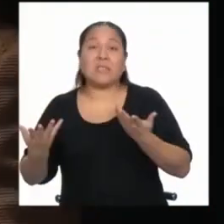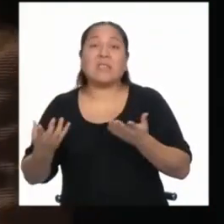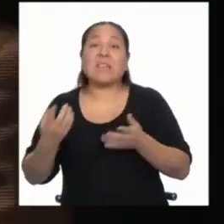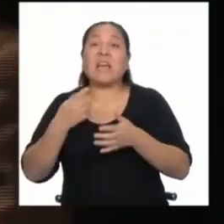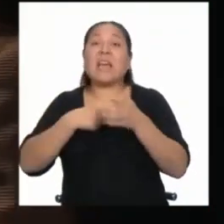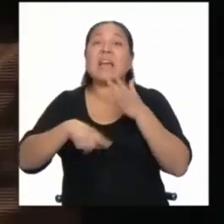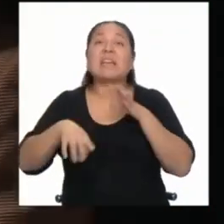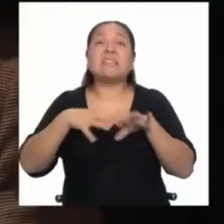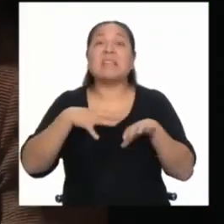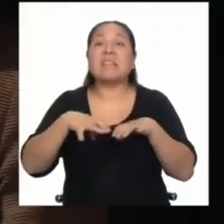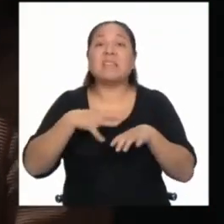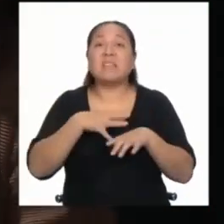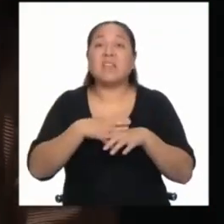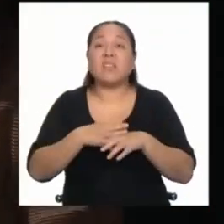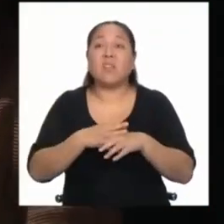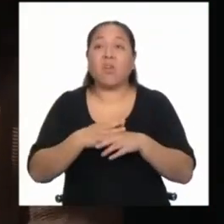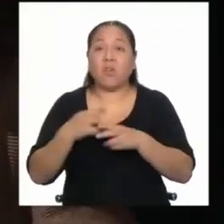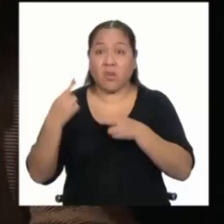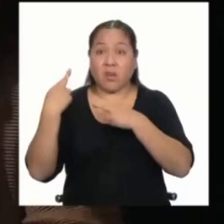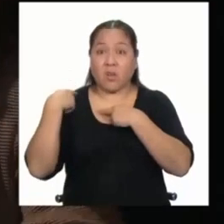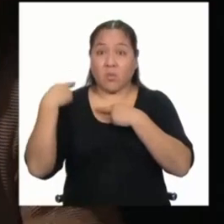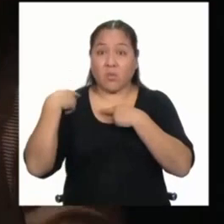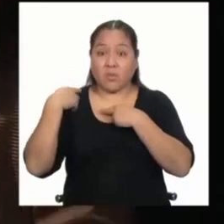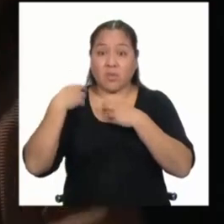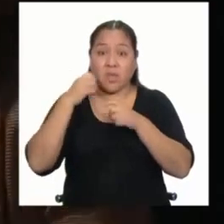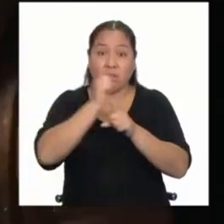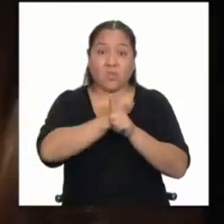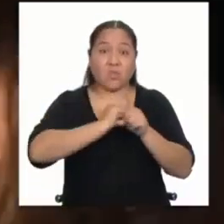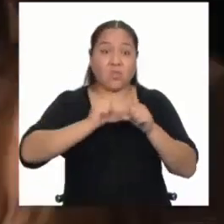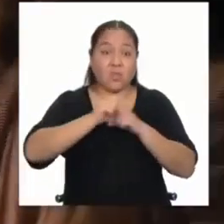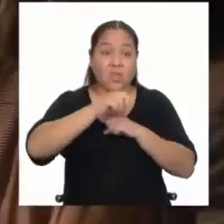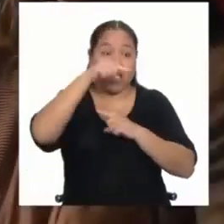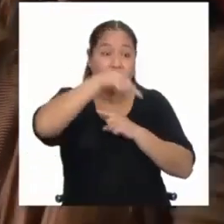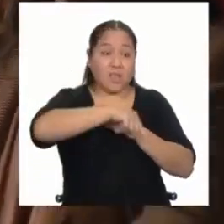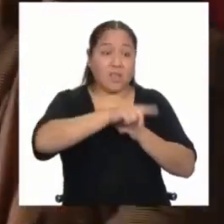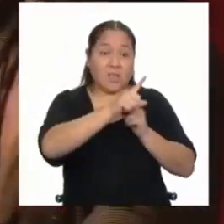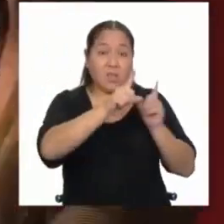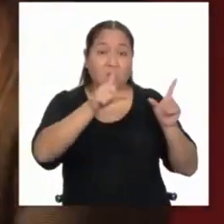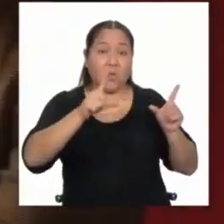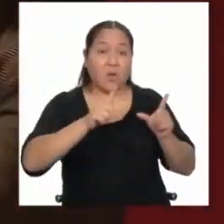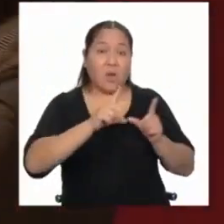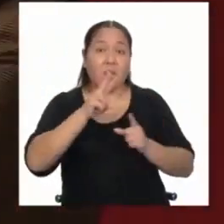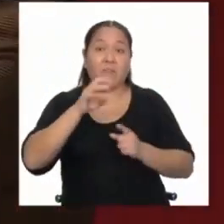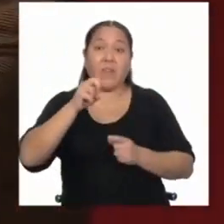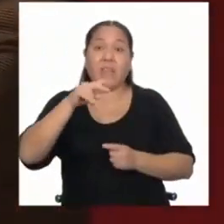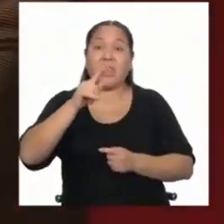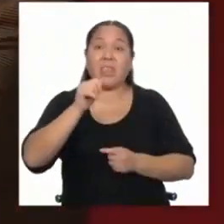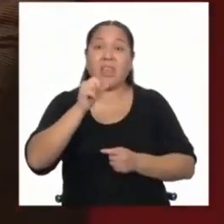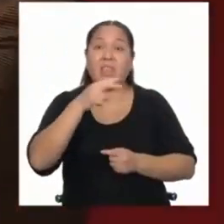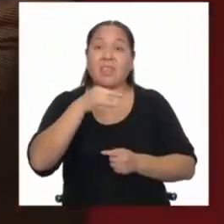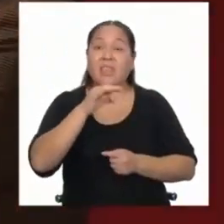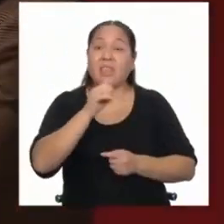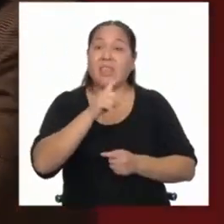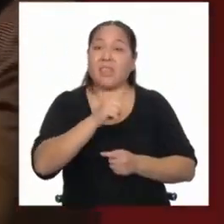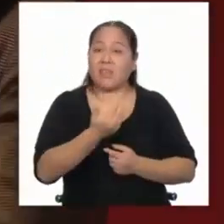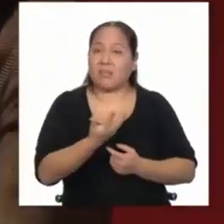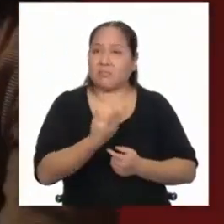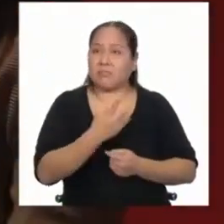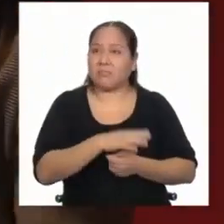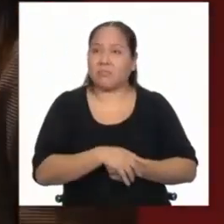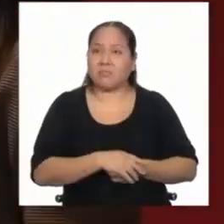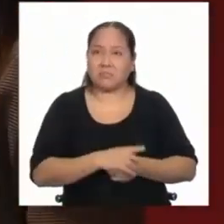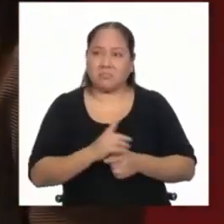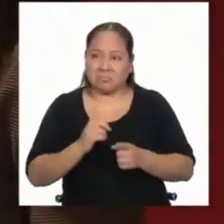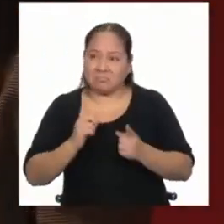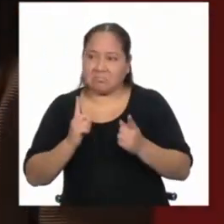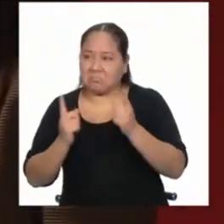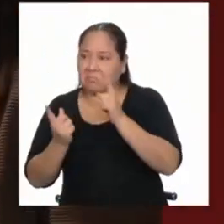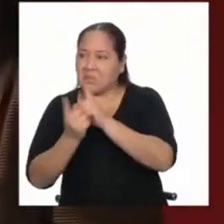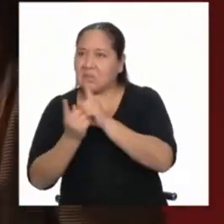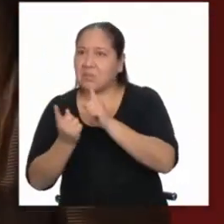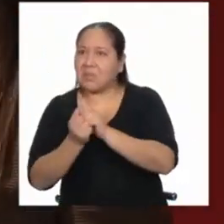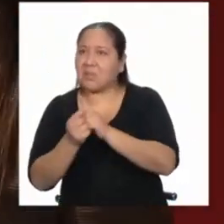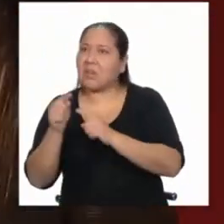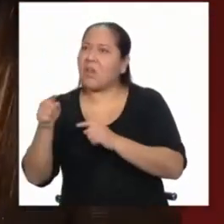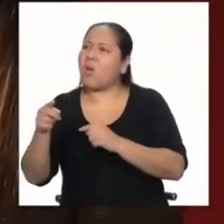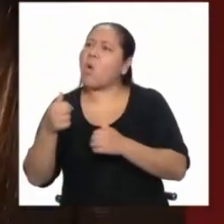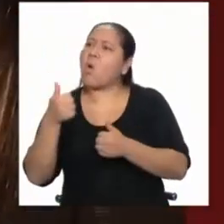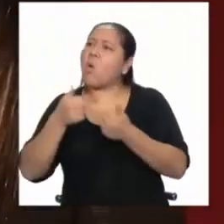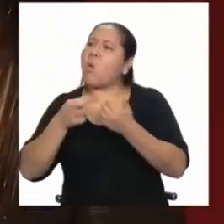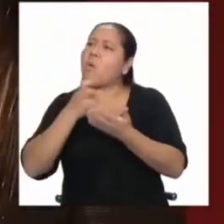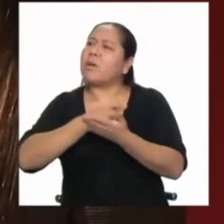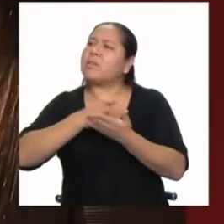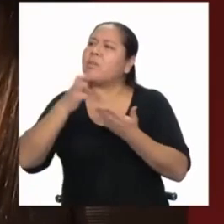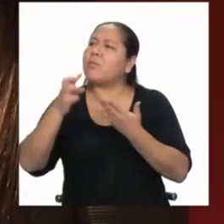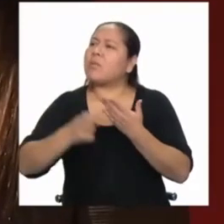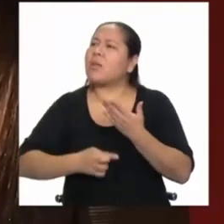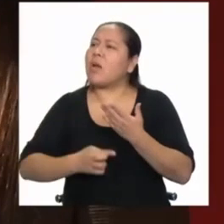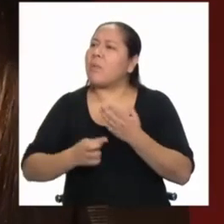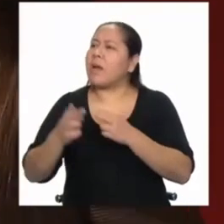responsabilidad social en la comunidad de Ventanilla? De esa comunidad, de esa sociedad. Entonces, nada, me acerco y les digo, bueno, ¿cuál es el programa de